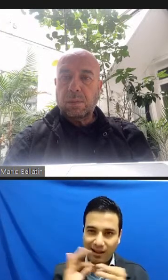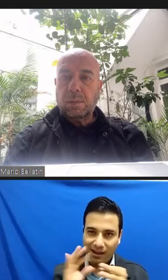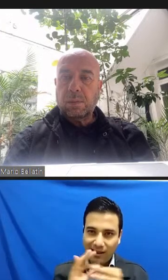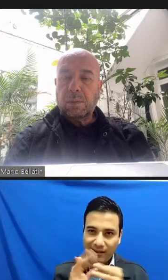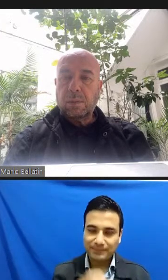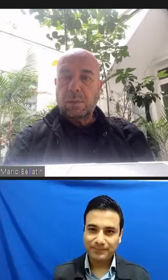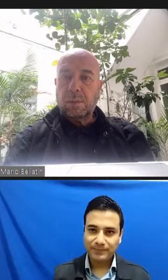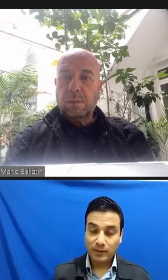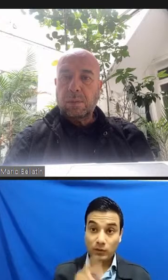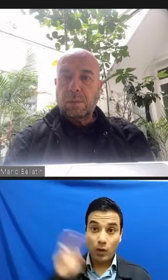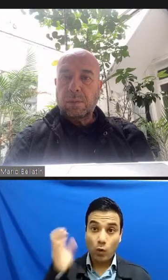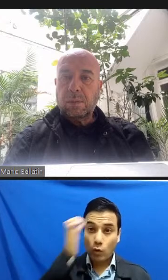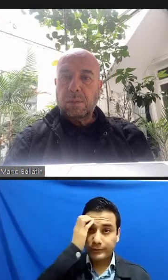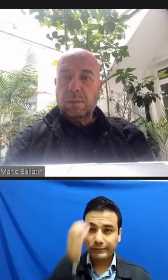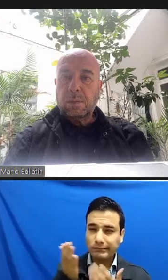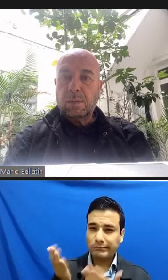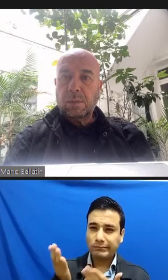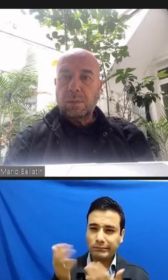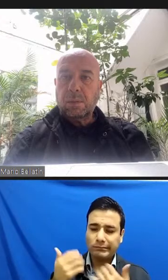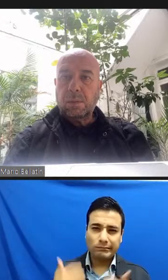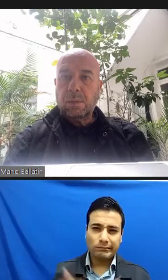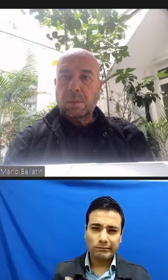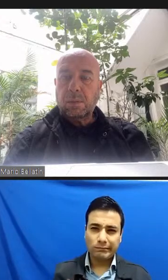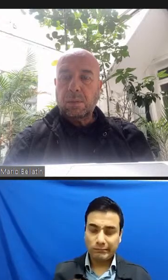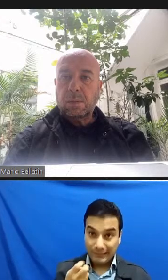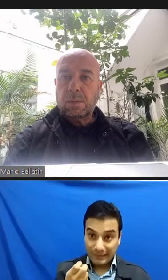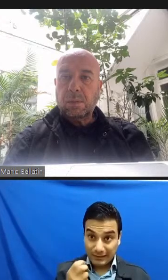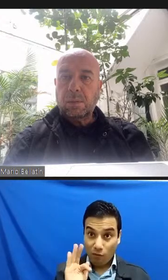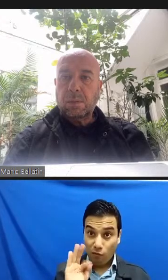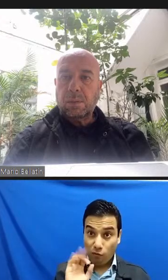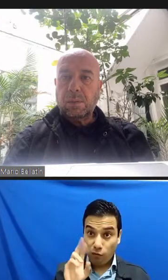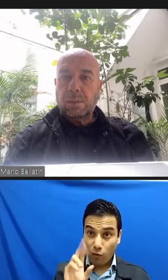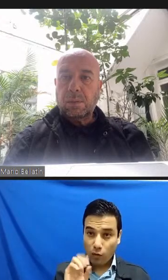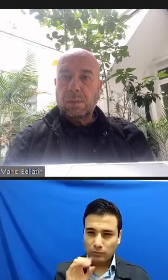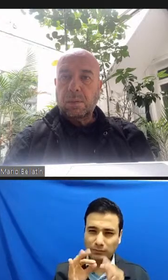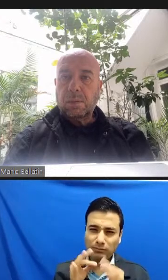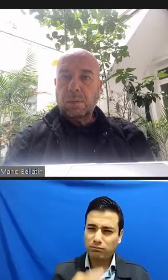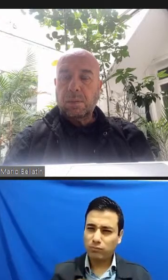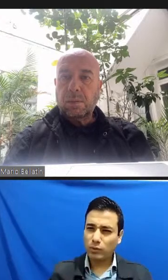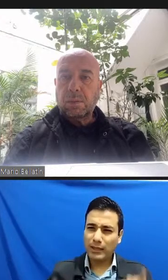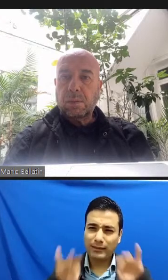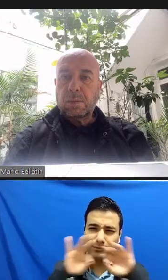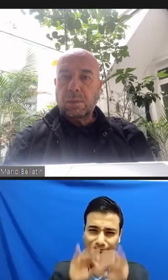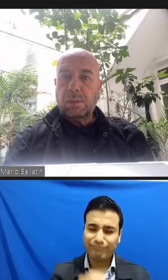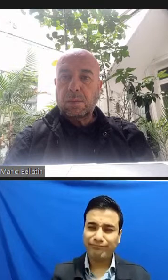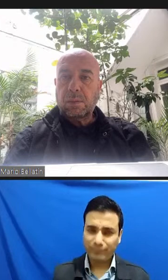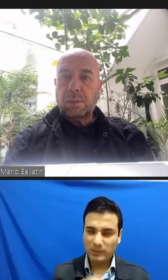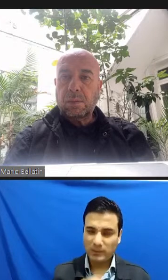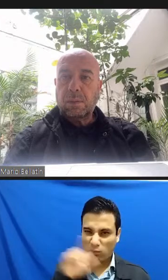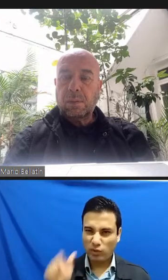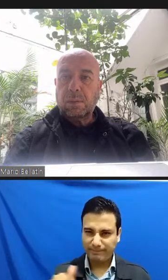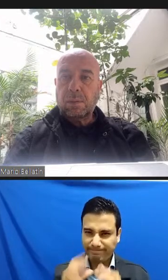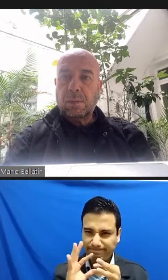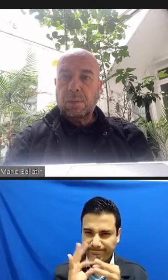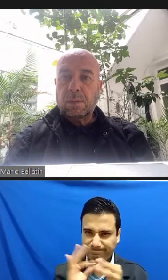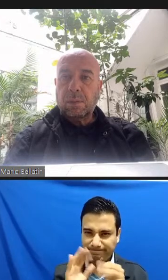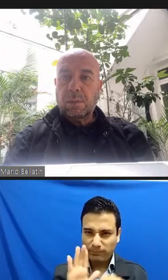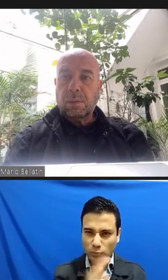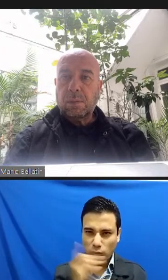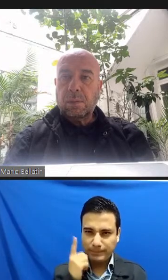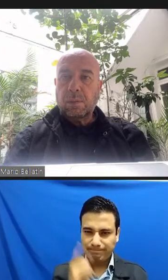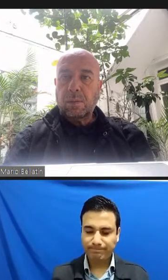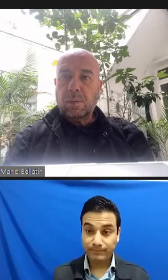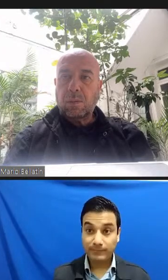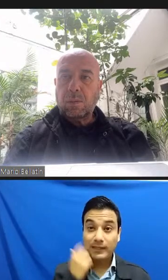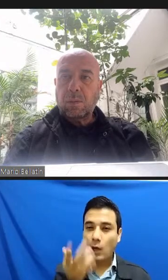reconocer la enorme importancia de este foro. En un momento trataré de explicar por qué. Y sí quiero